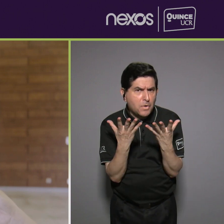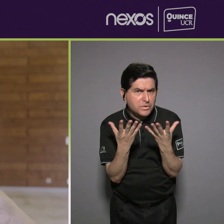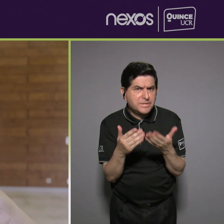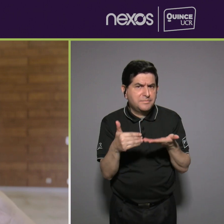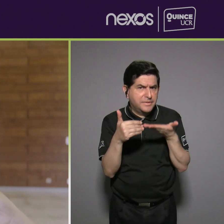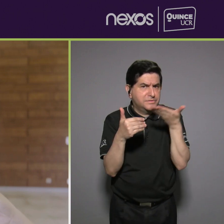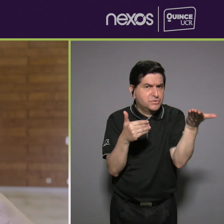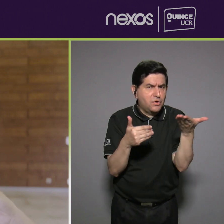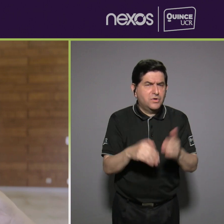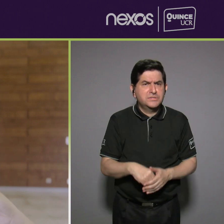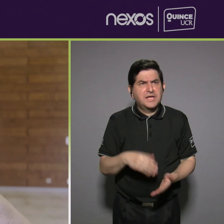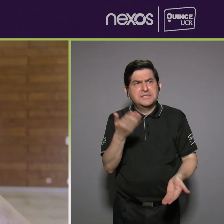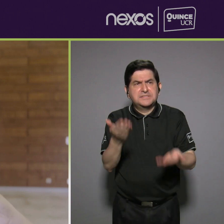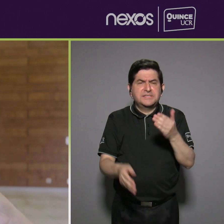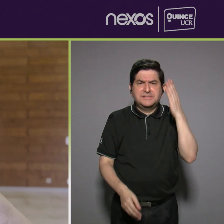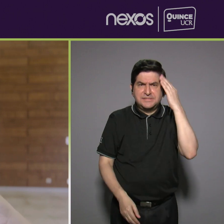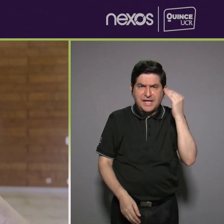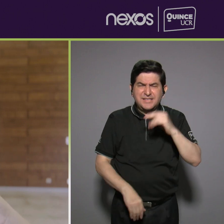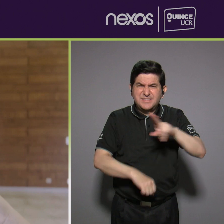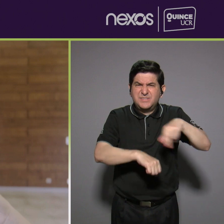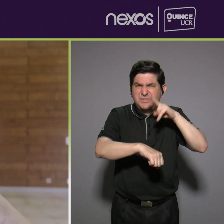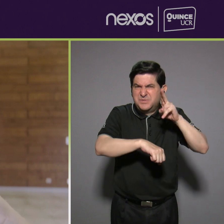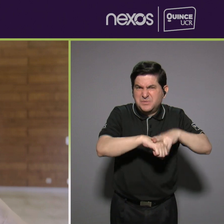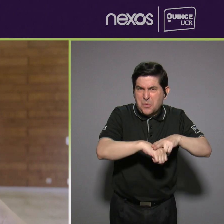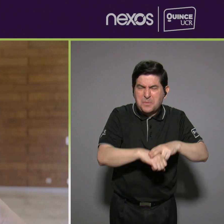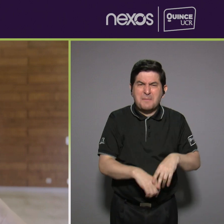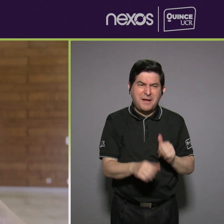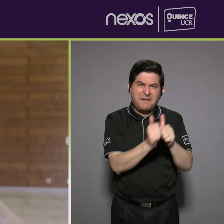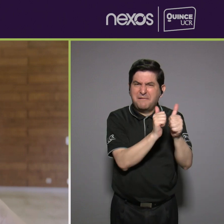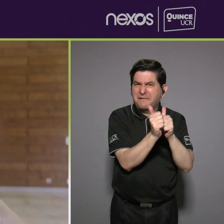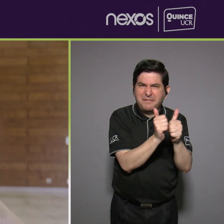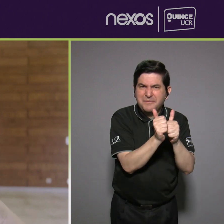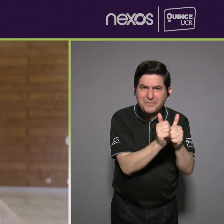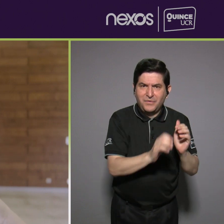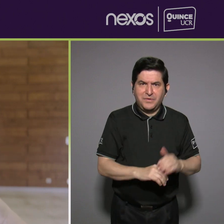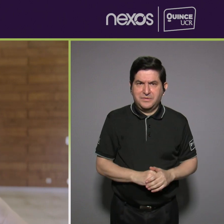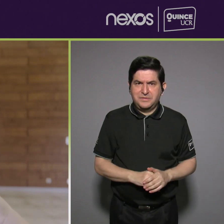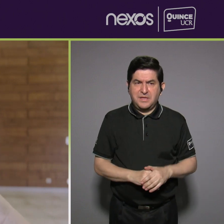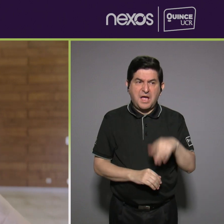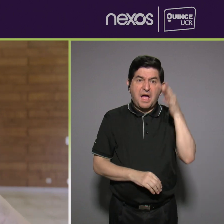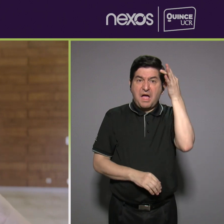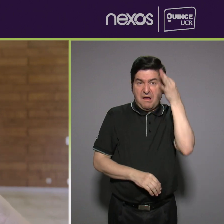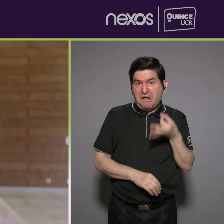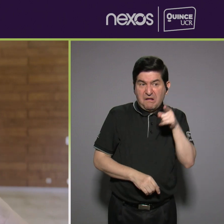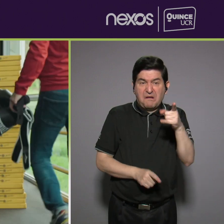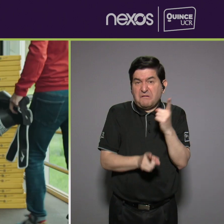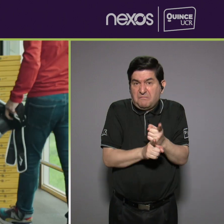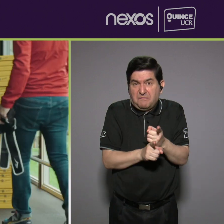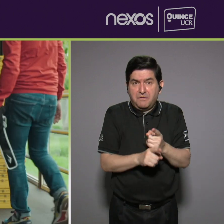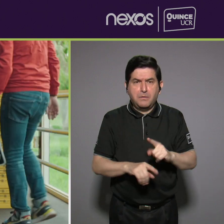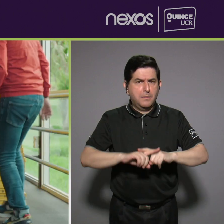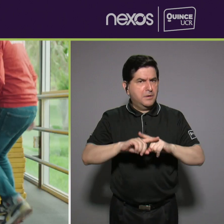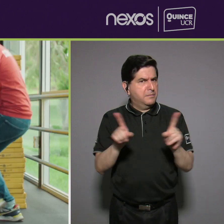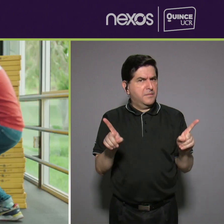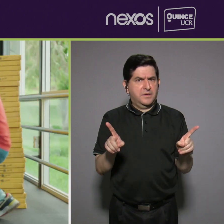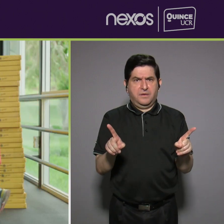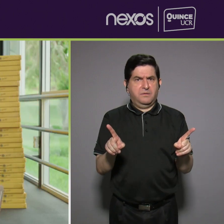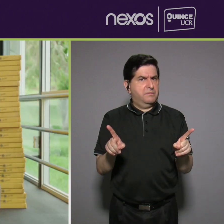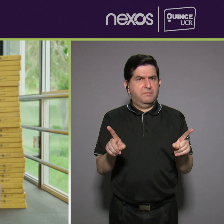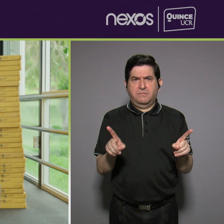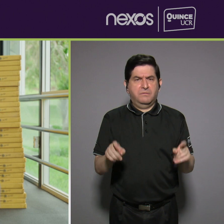factores que se vieron tal vez se han normalizado a nivel deportivo porque se asumió que eso era así, sin embargo,